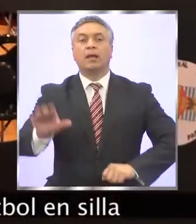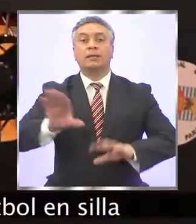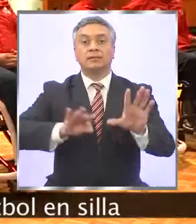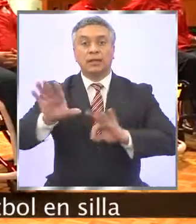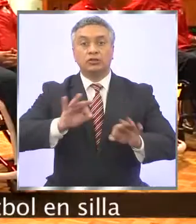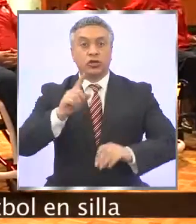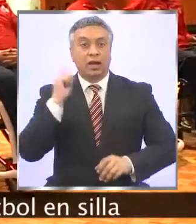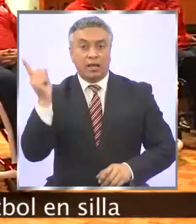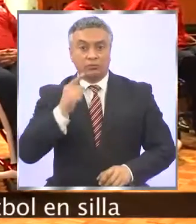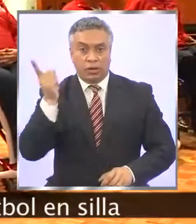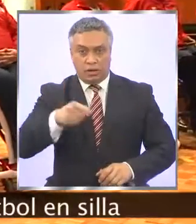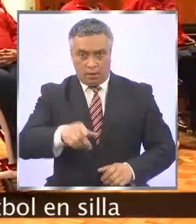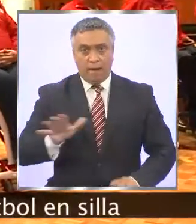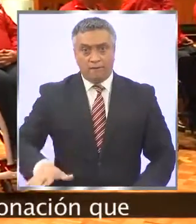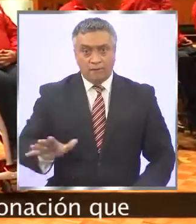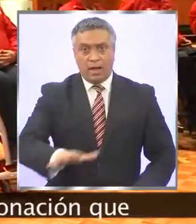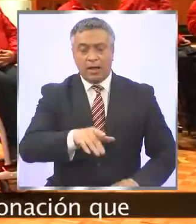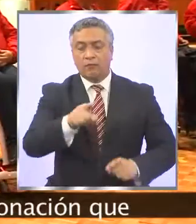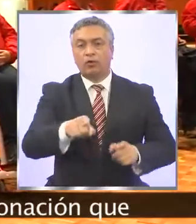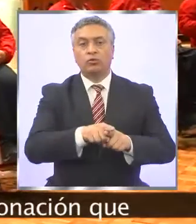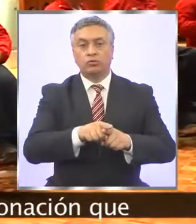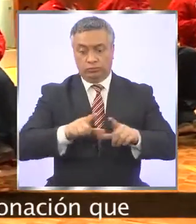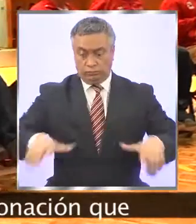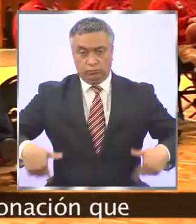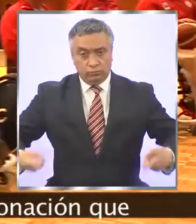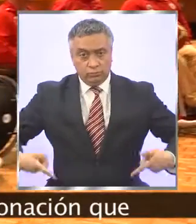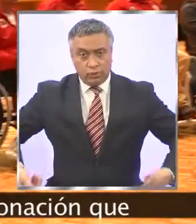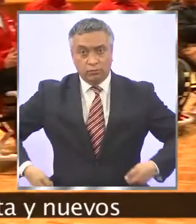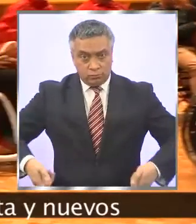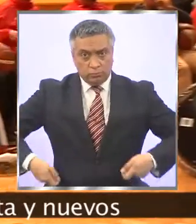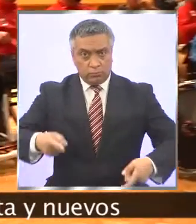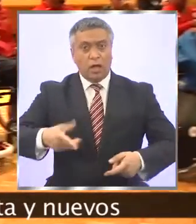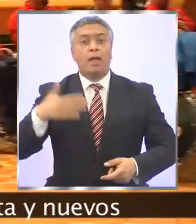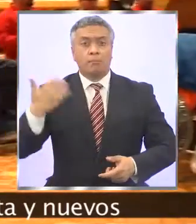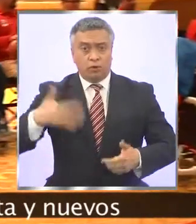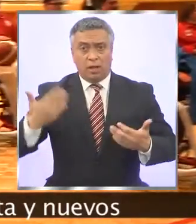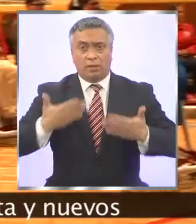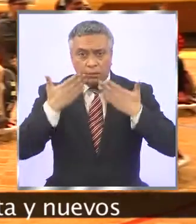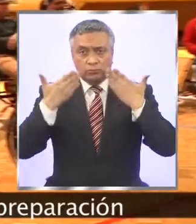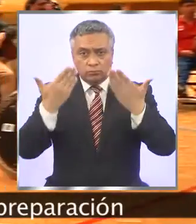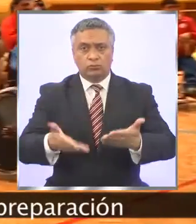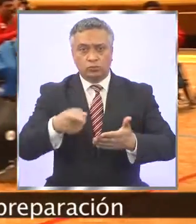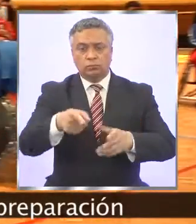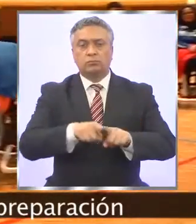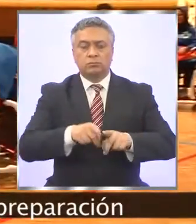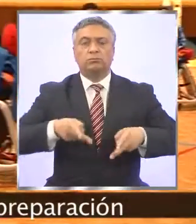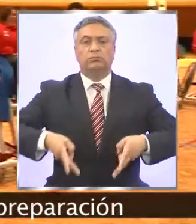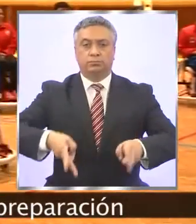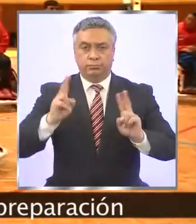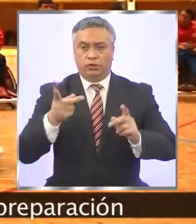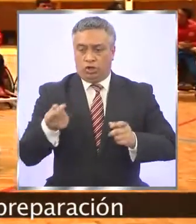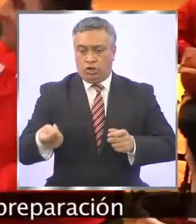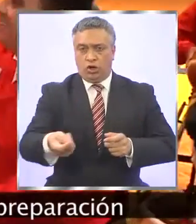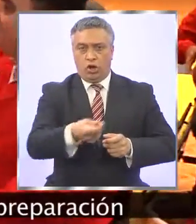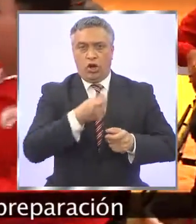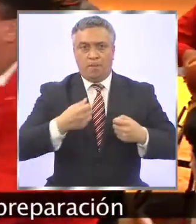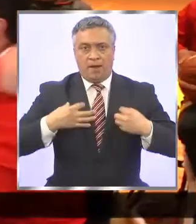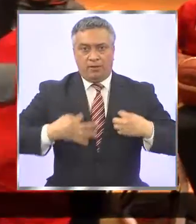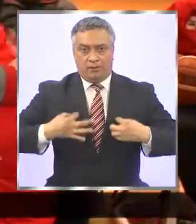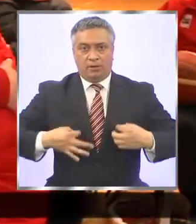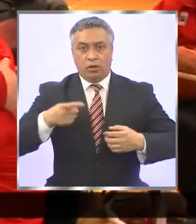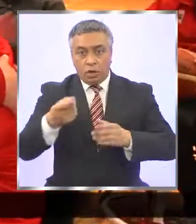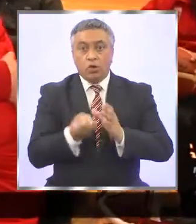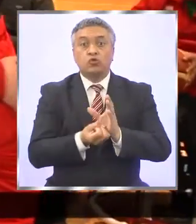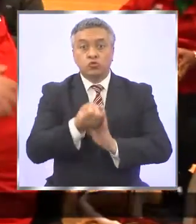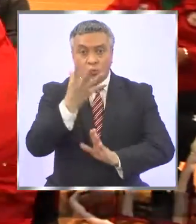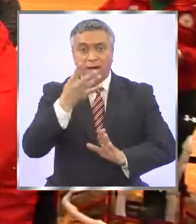Selección Nacional de Básquetbol Encilla de Ruedas recibió importante donación que le permitió comprar vestimenta y nuevos implementos para mejorar la preparación